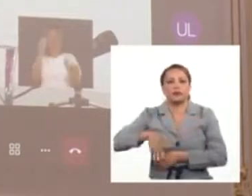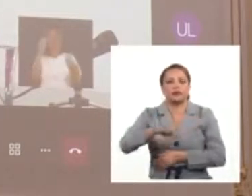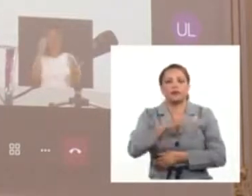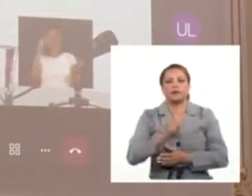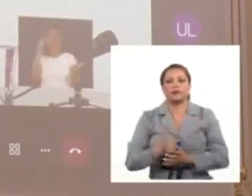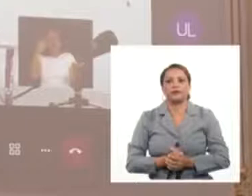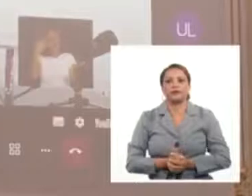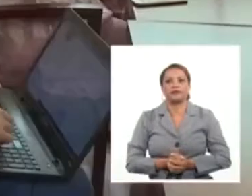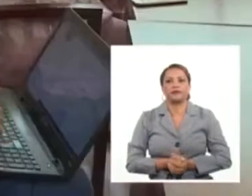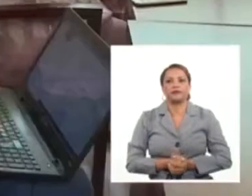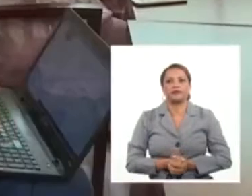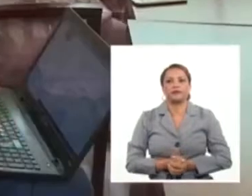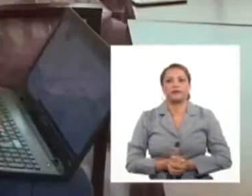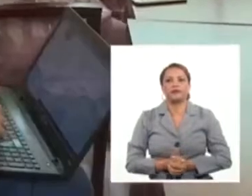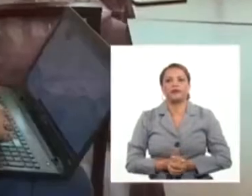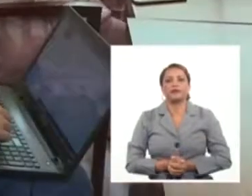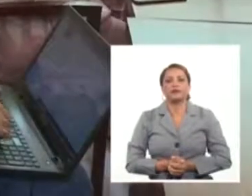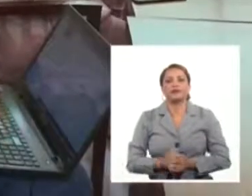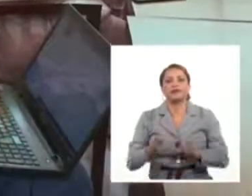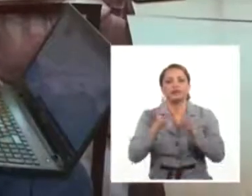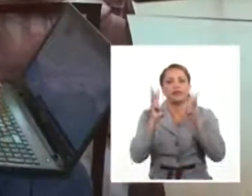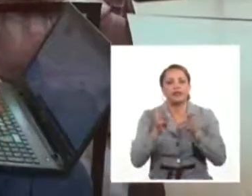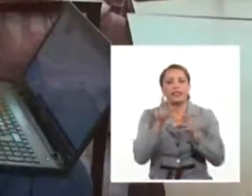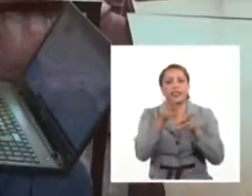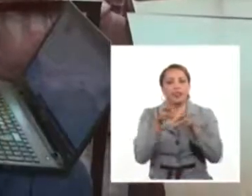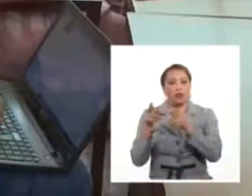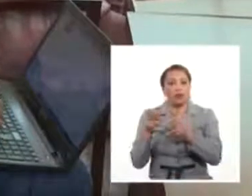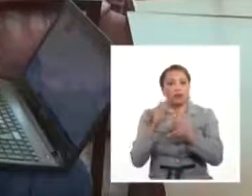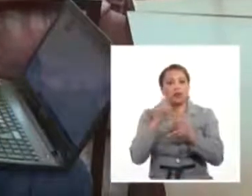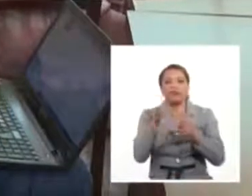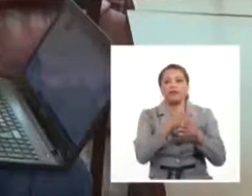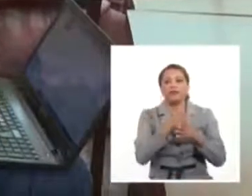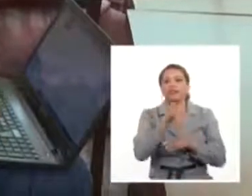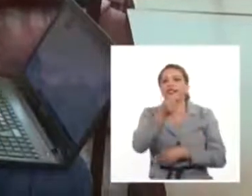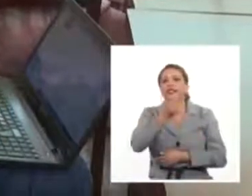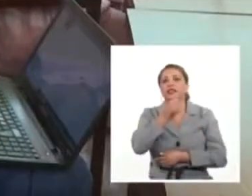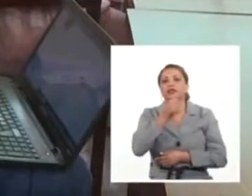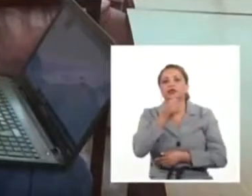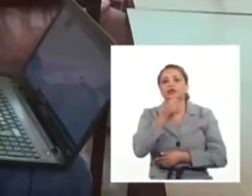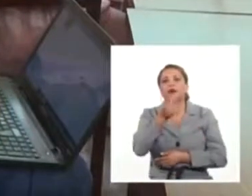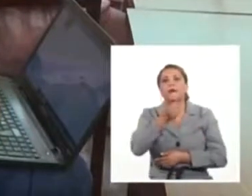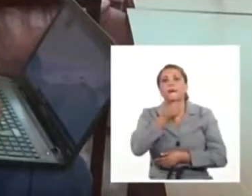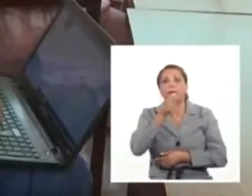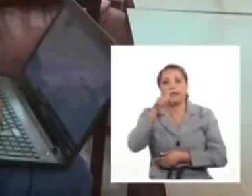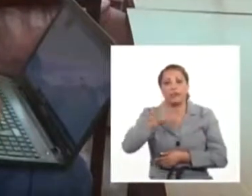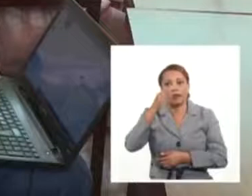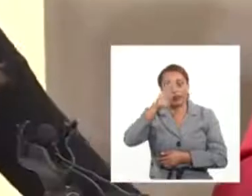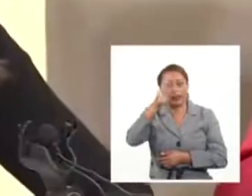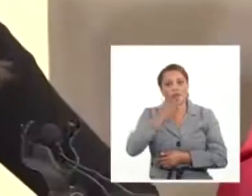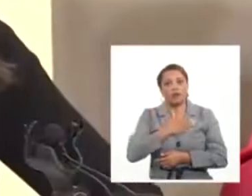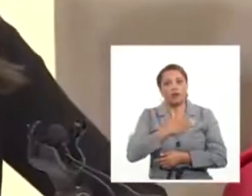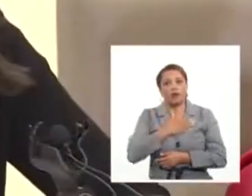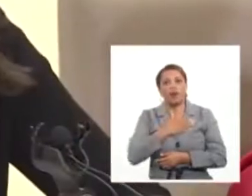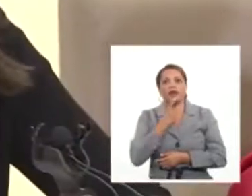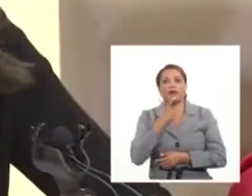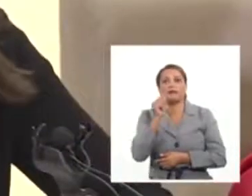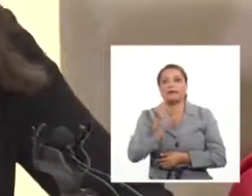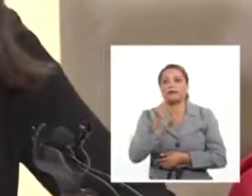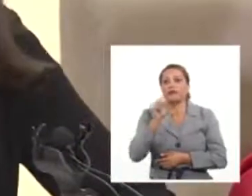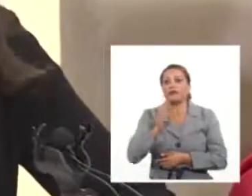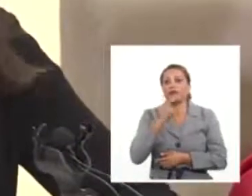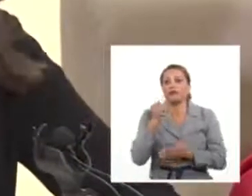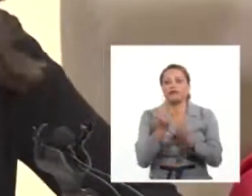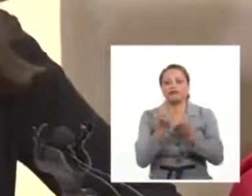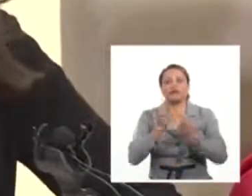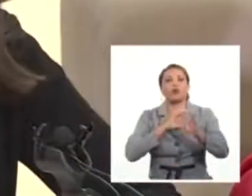gestión de la producción audiovisual en telecentros, construcción del discurso periodístico cubano, mediaciones, efectividad